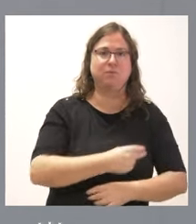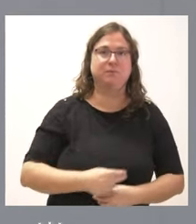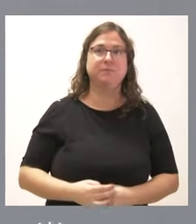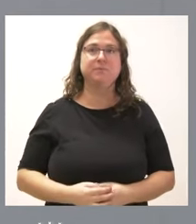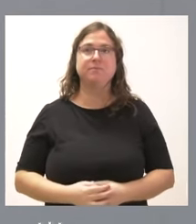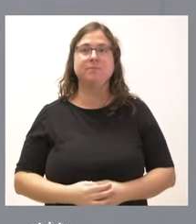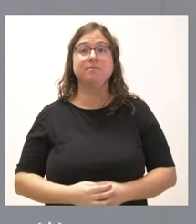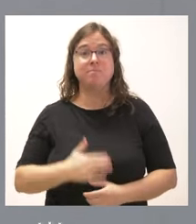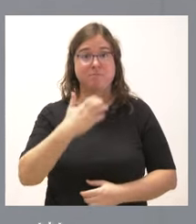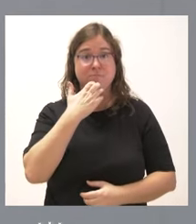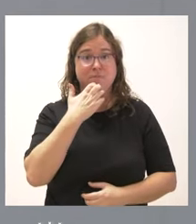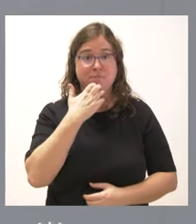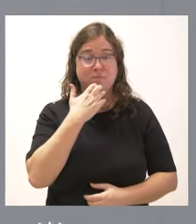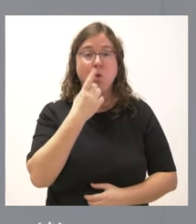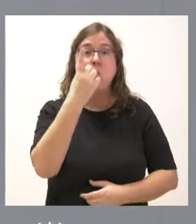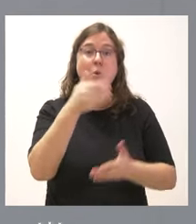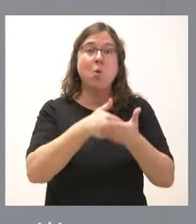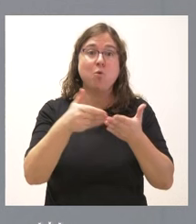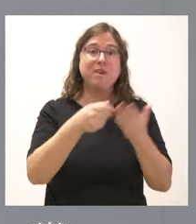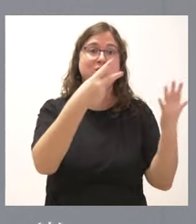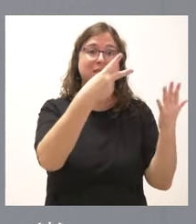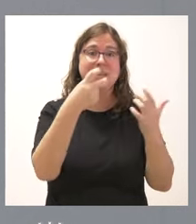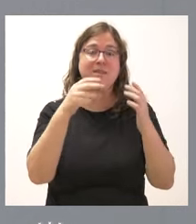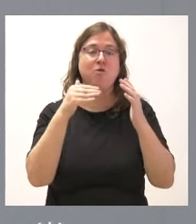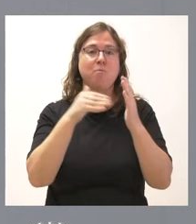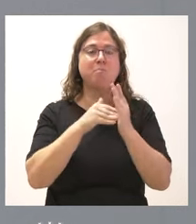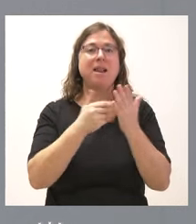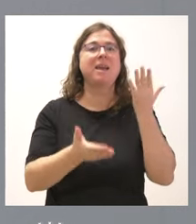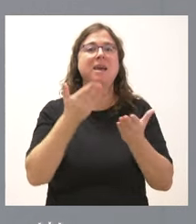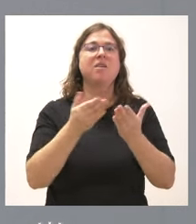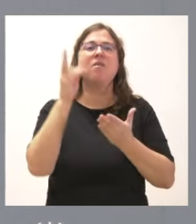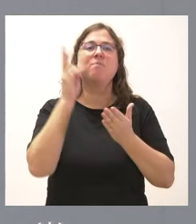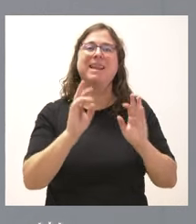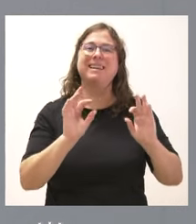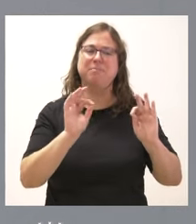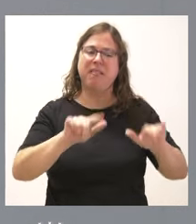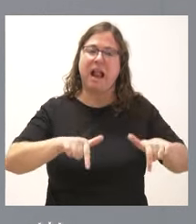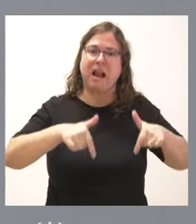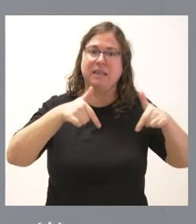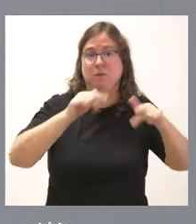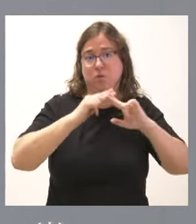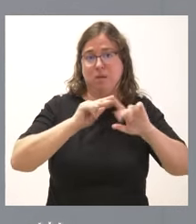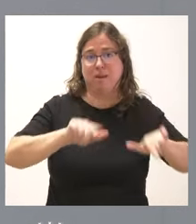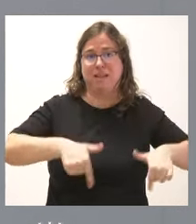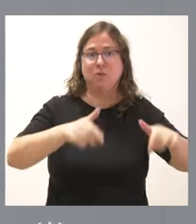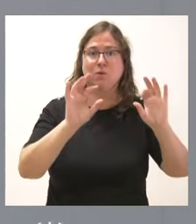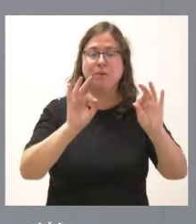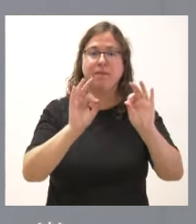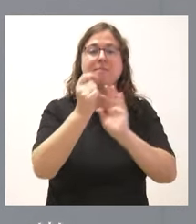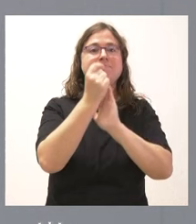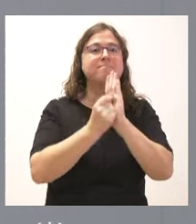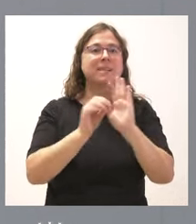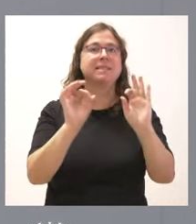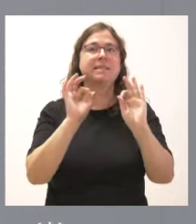De ellos, 1.700.000 kilos corresponden a residuos especiales, que llevan medidas específicas